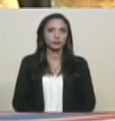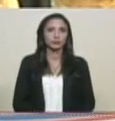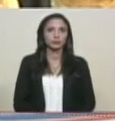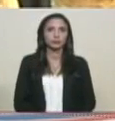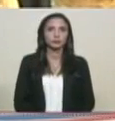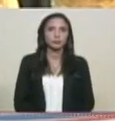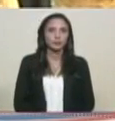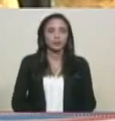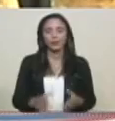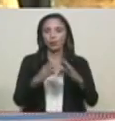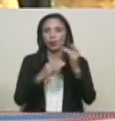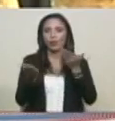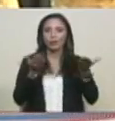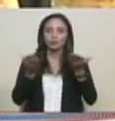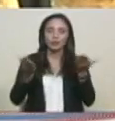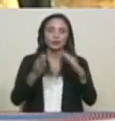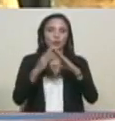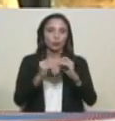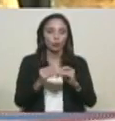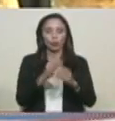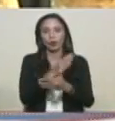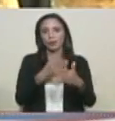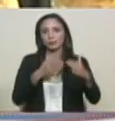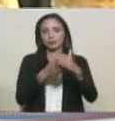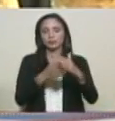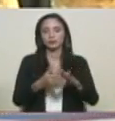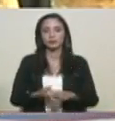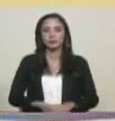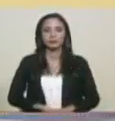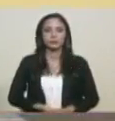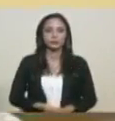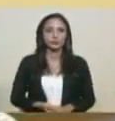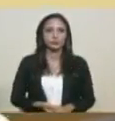de todos los bienes suntuarios, a pechar los bienes suntuarios.